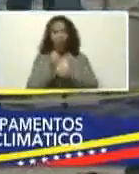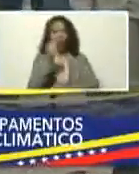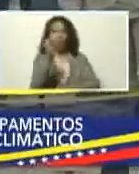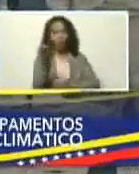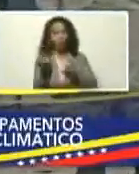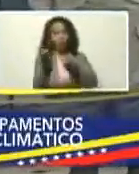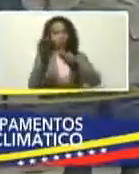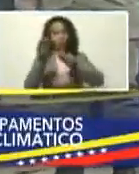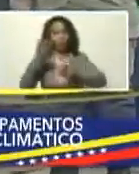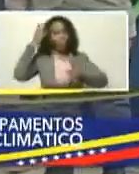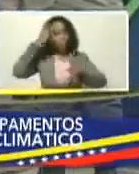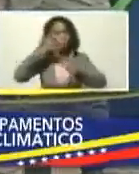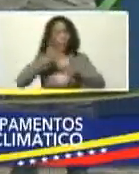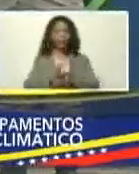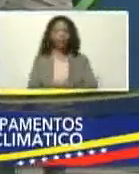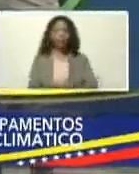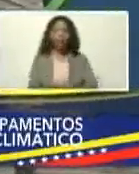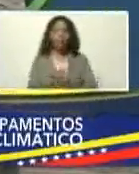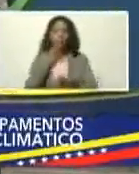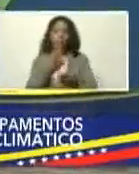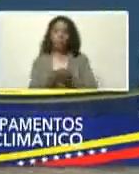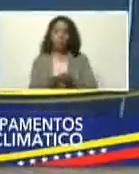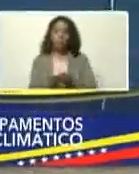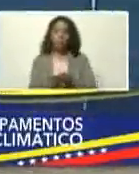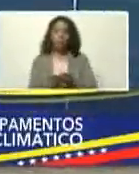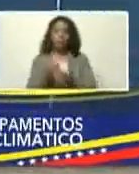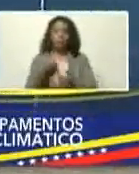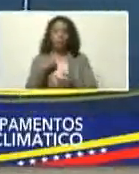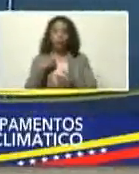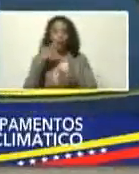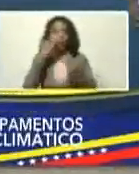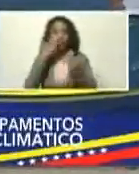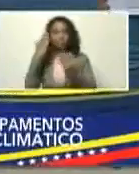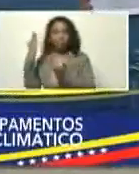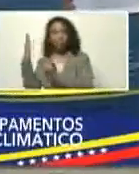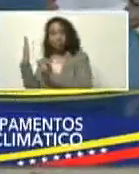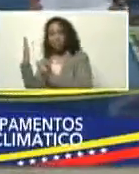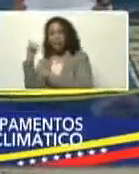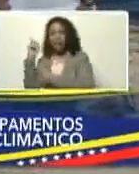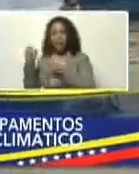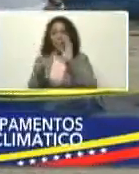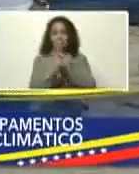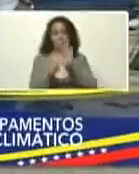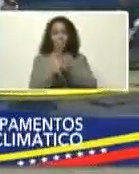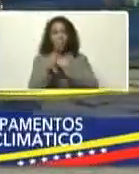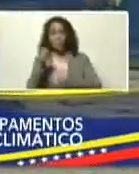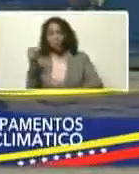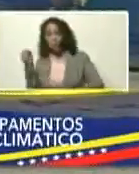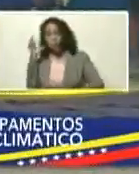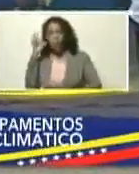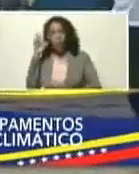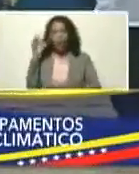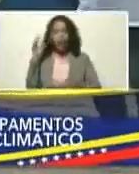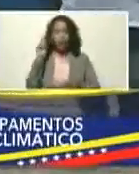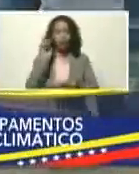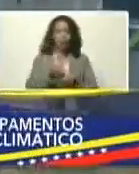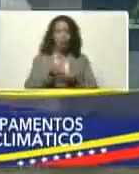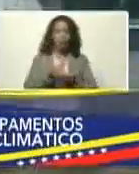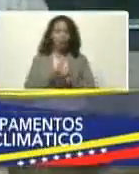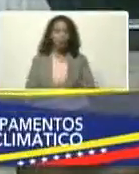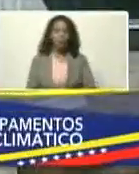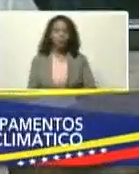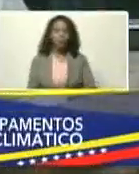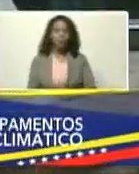ha, instruido, si me permite, le presento a Bárbara, y le doy la palabra, a esta muchacha, brigadista, presidente.